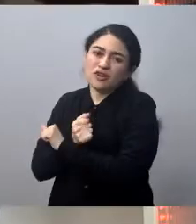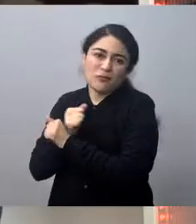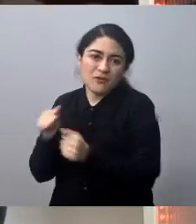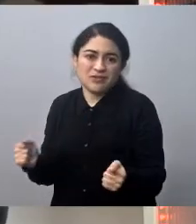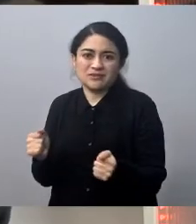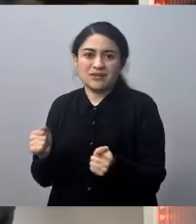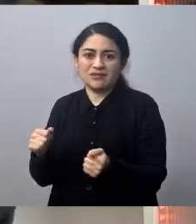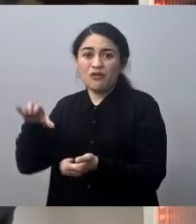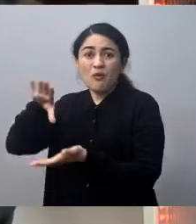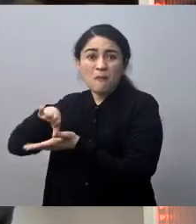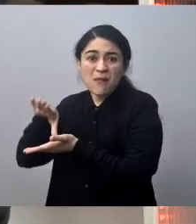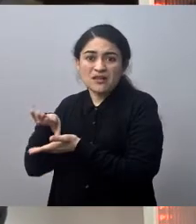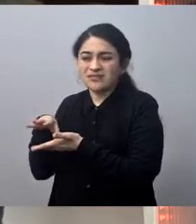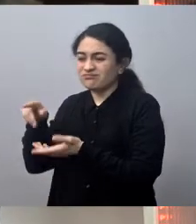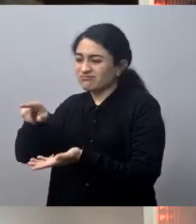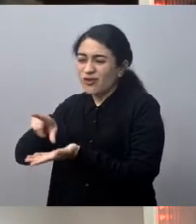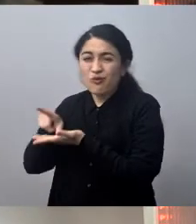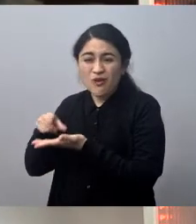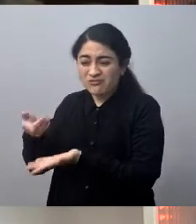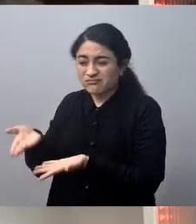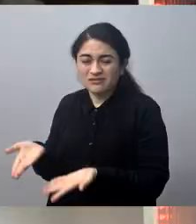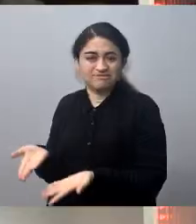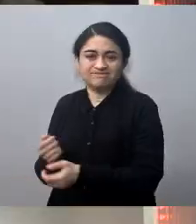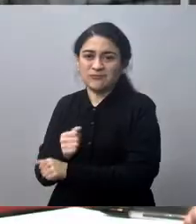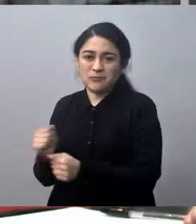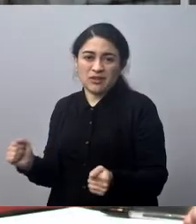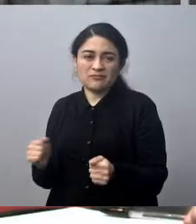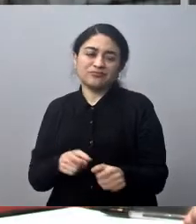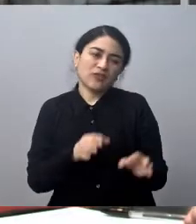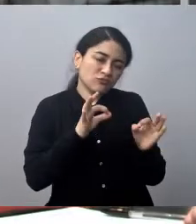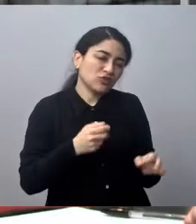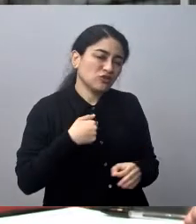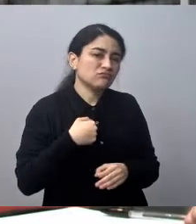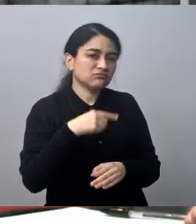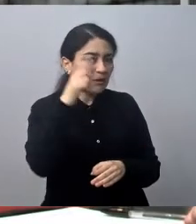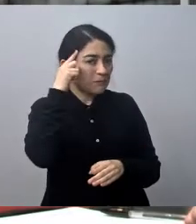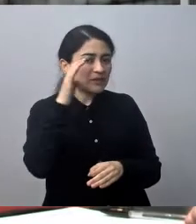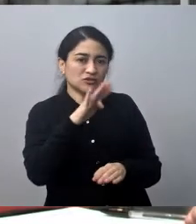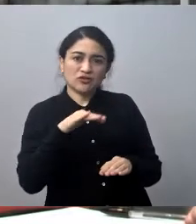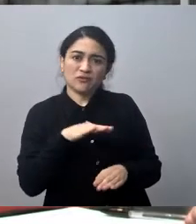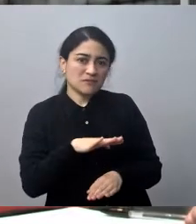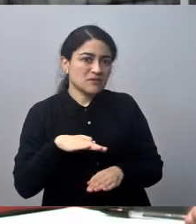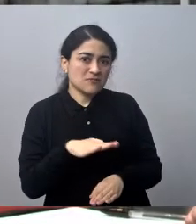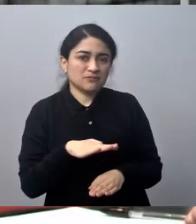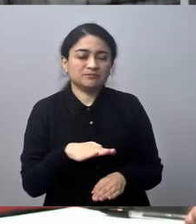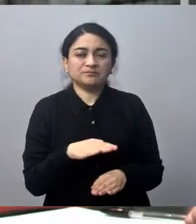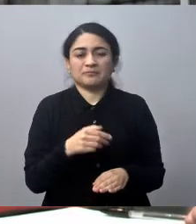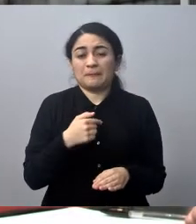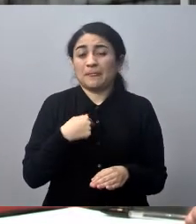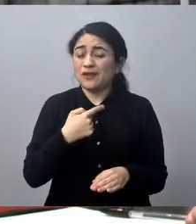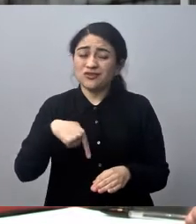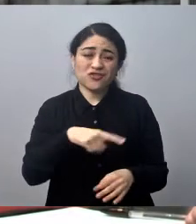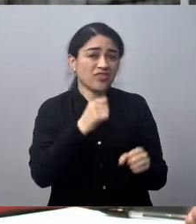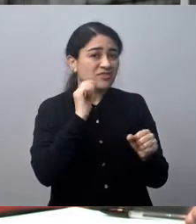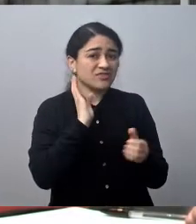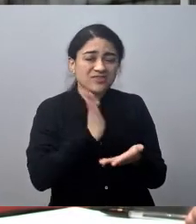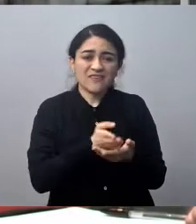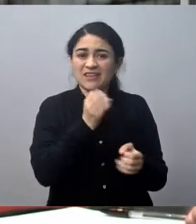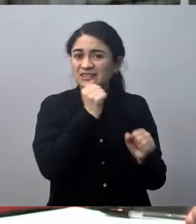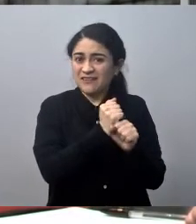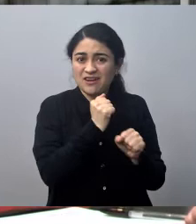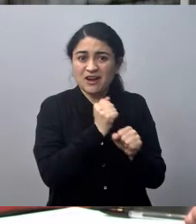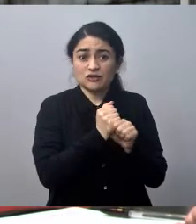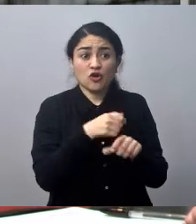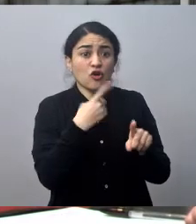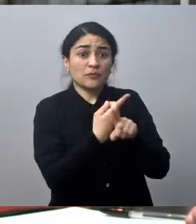no puede seguir existiendo en un país un apellido de esa. No, sin duda. Yo no comparto tan bien y creo que nosotros tenemos que trabajar. Yo he conversado con los